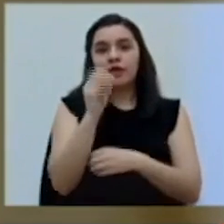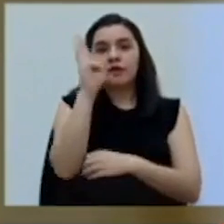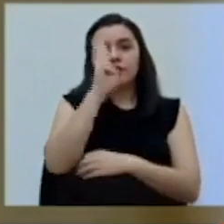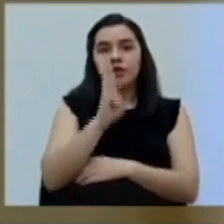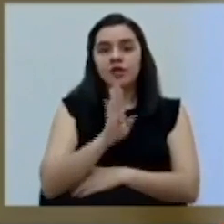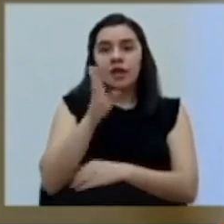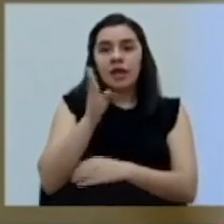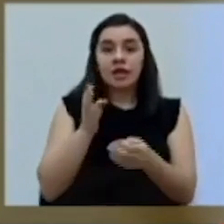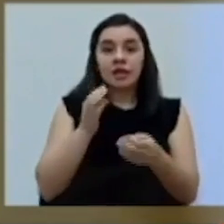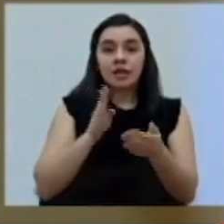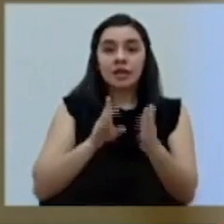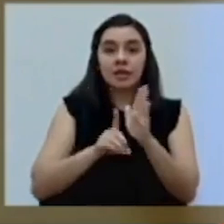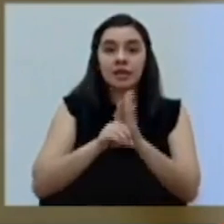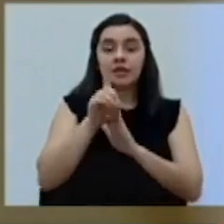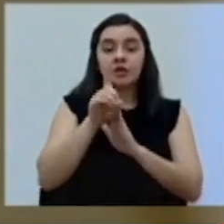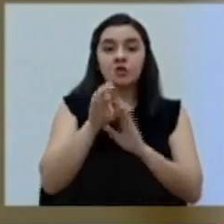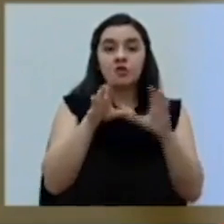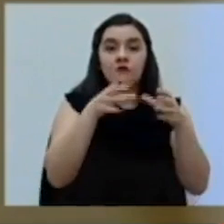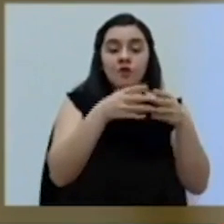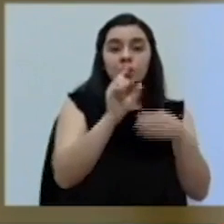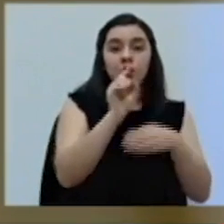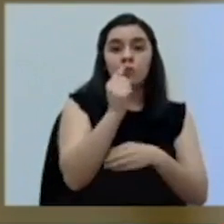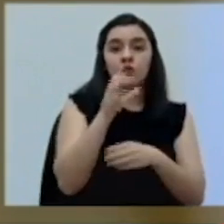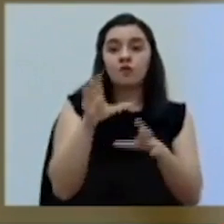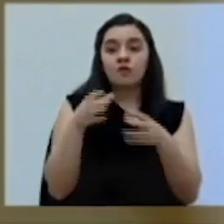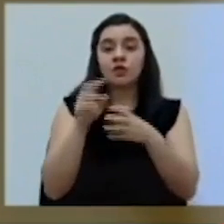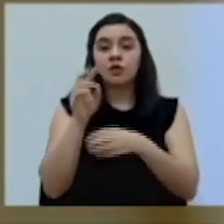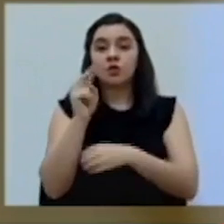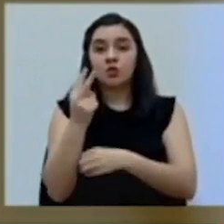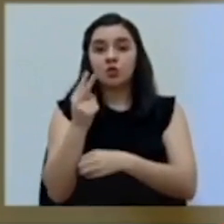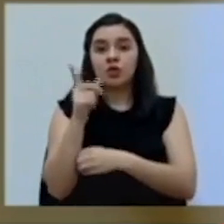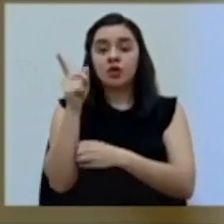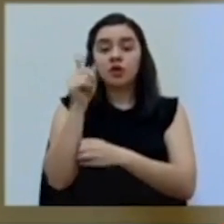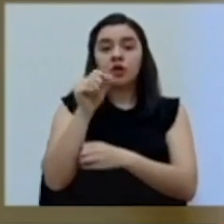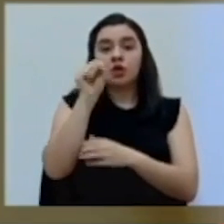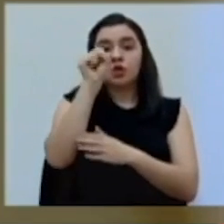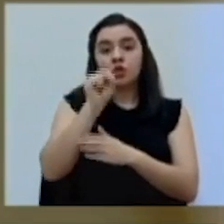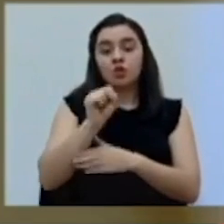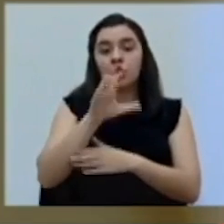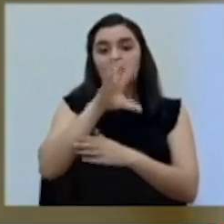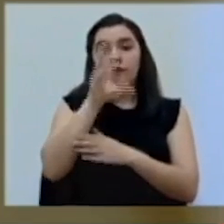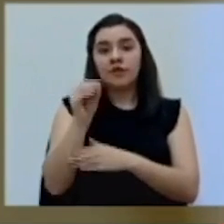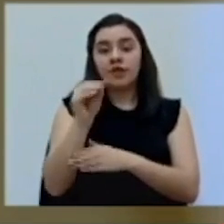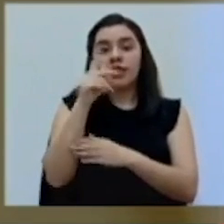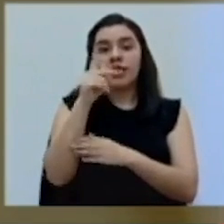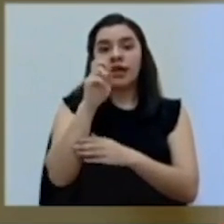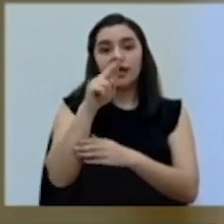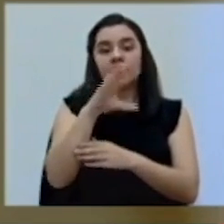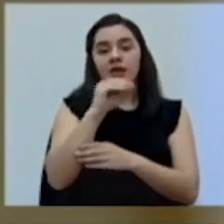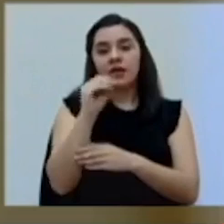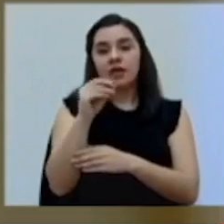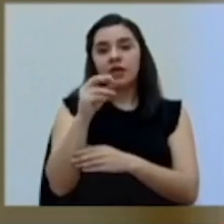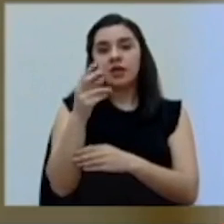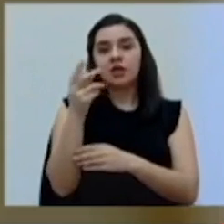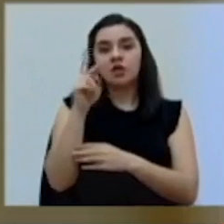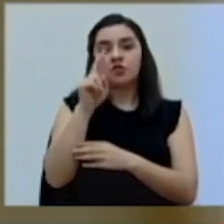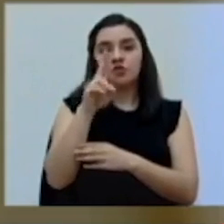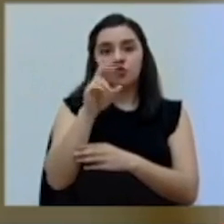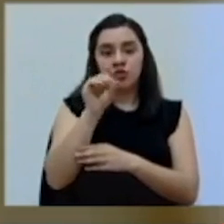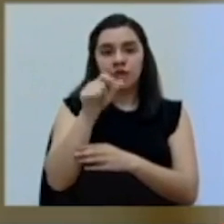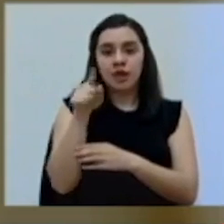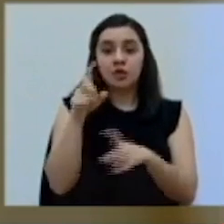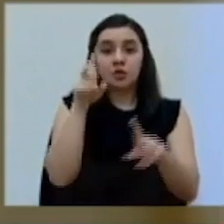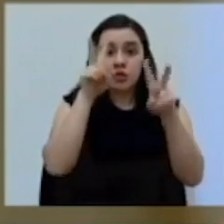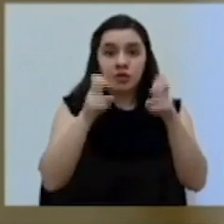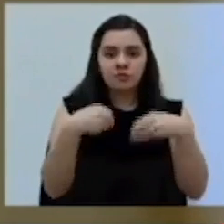estudios clínicos fase 1 y 2 que están en curso en Sudáfrica, Japón, Kenia y Rusia. Estos ensayos determinarán